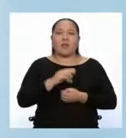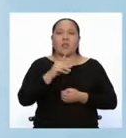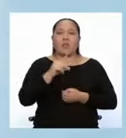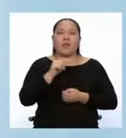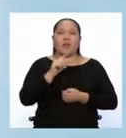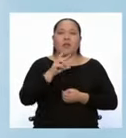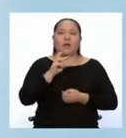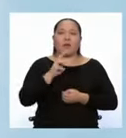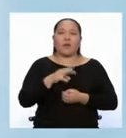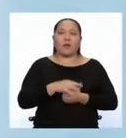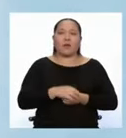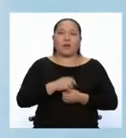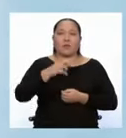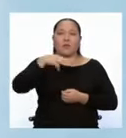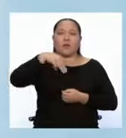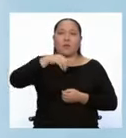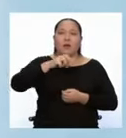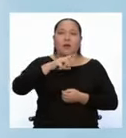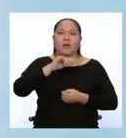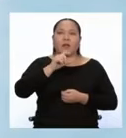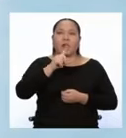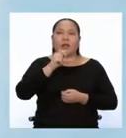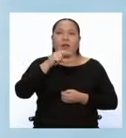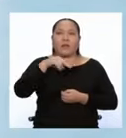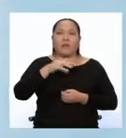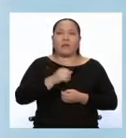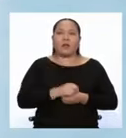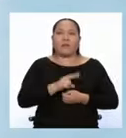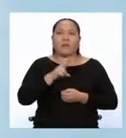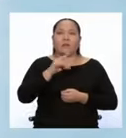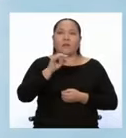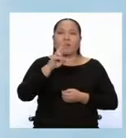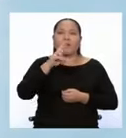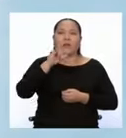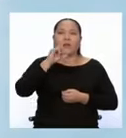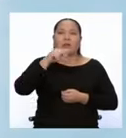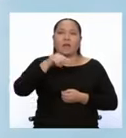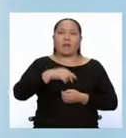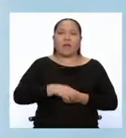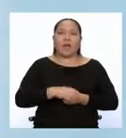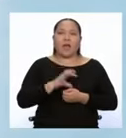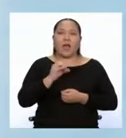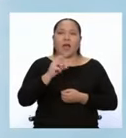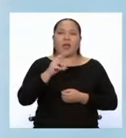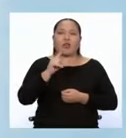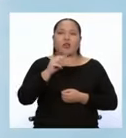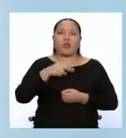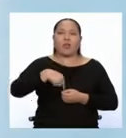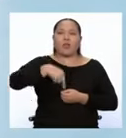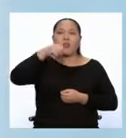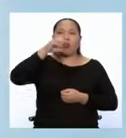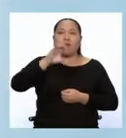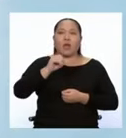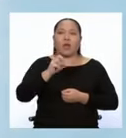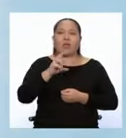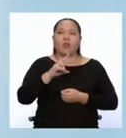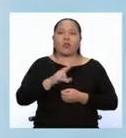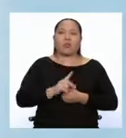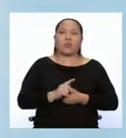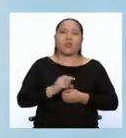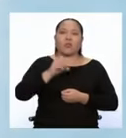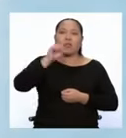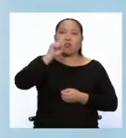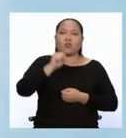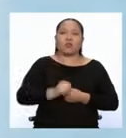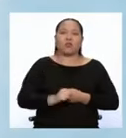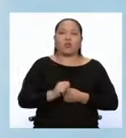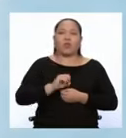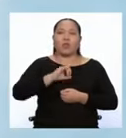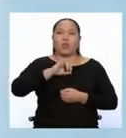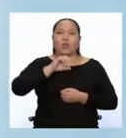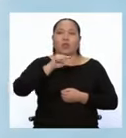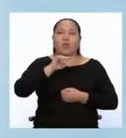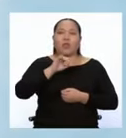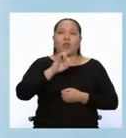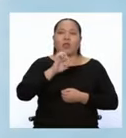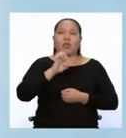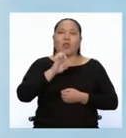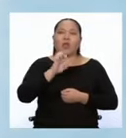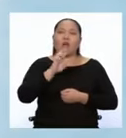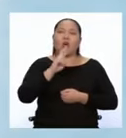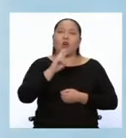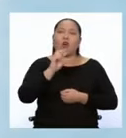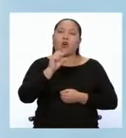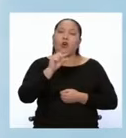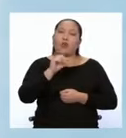Maryland, Virginia, Carolina del Norte, Carolina del Sur y Georgia. ¡Vaya!